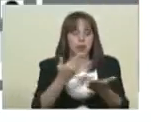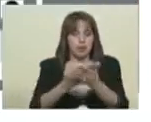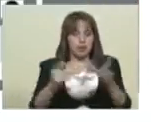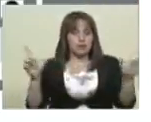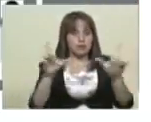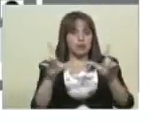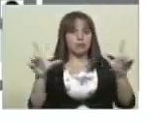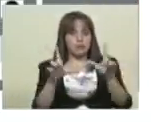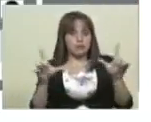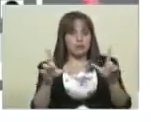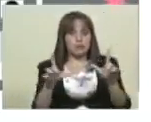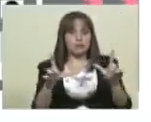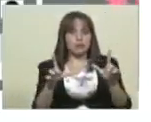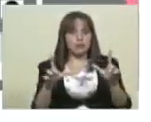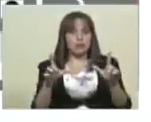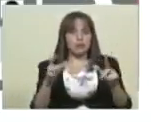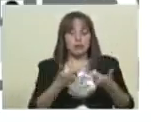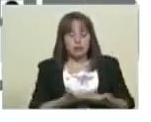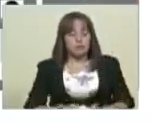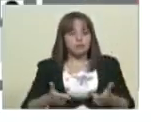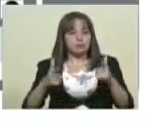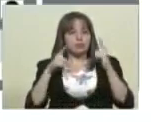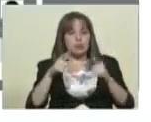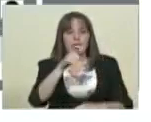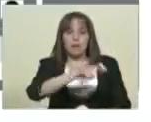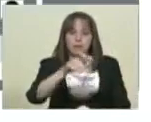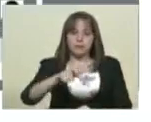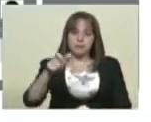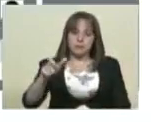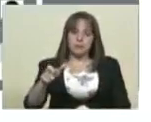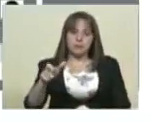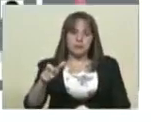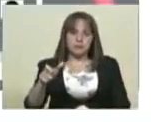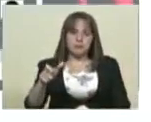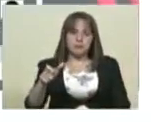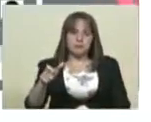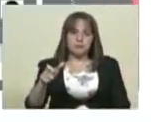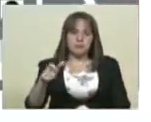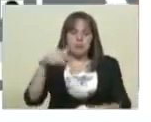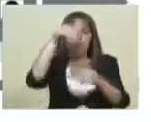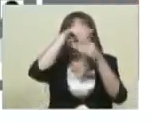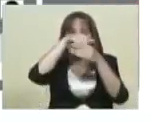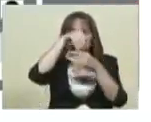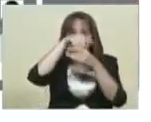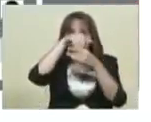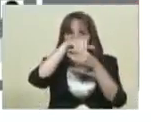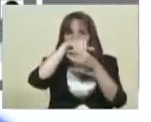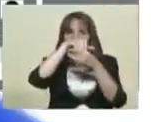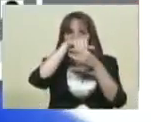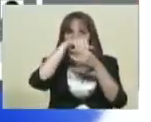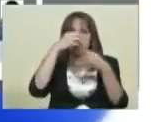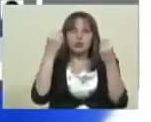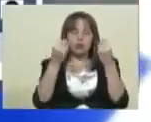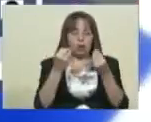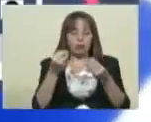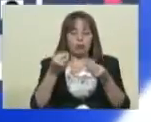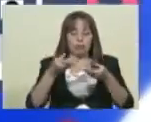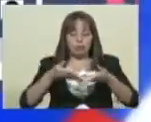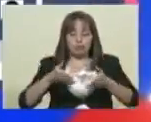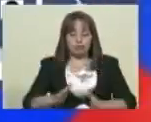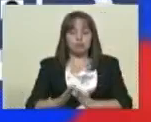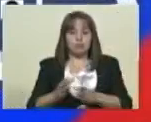comunicación? Tengan consideración porque estas personas justamente no están votando en su centro de votación de origen